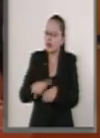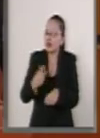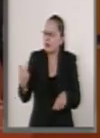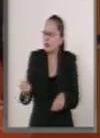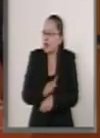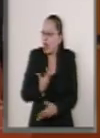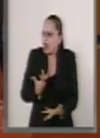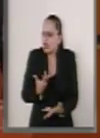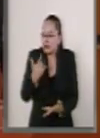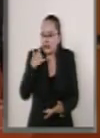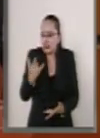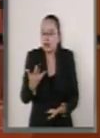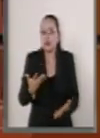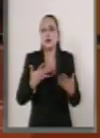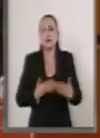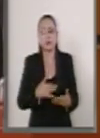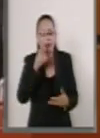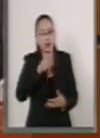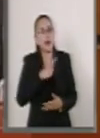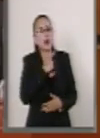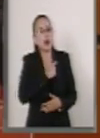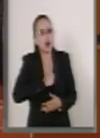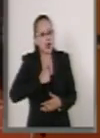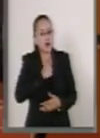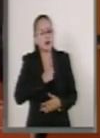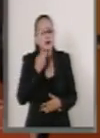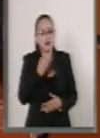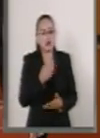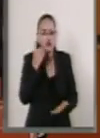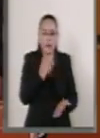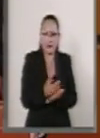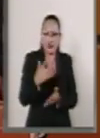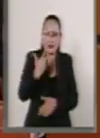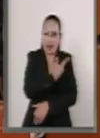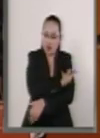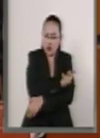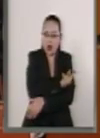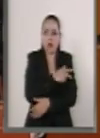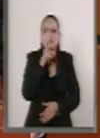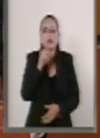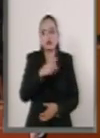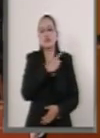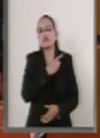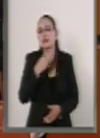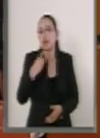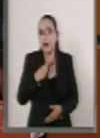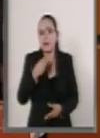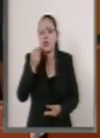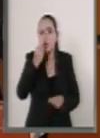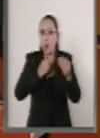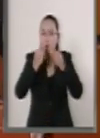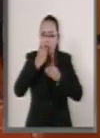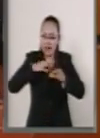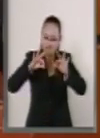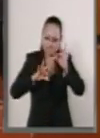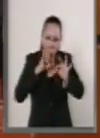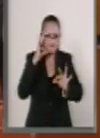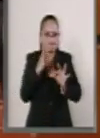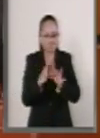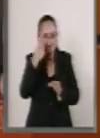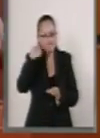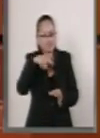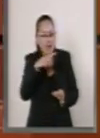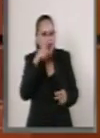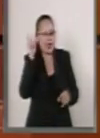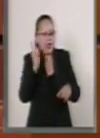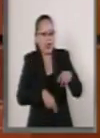lamentable que estemos pasando eso pero también sabemos que no es nada más la vacuna sino que hay que comer bien para no tener